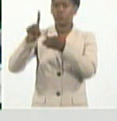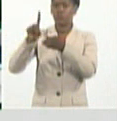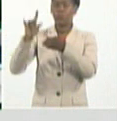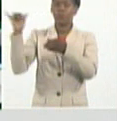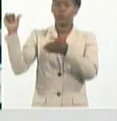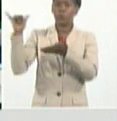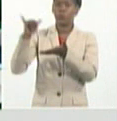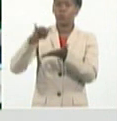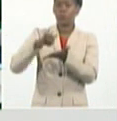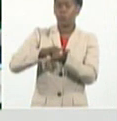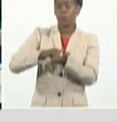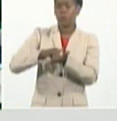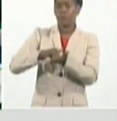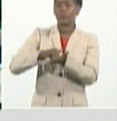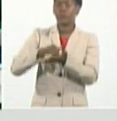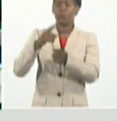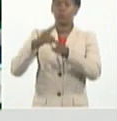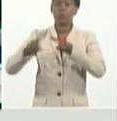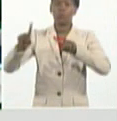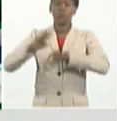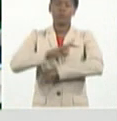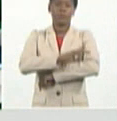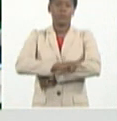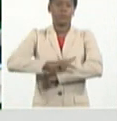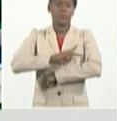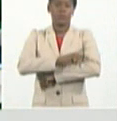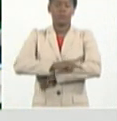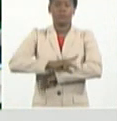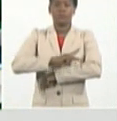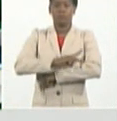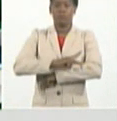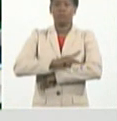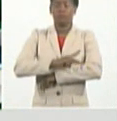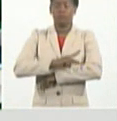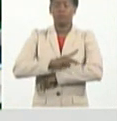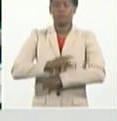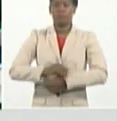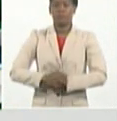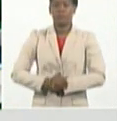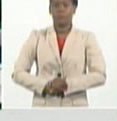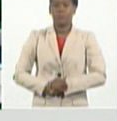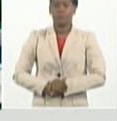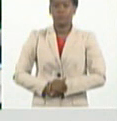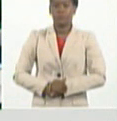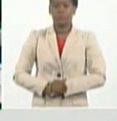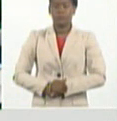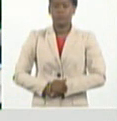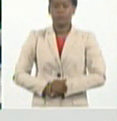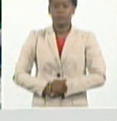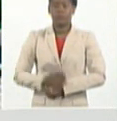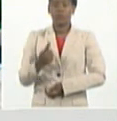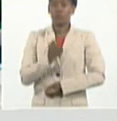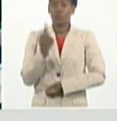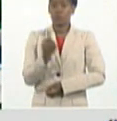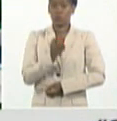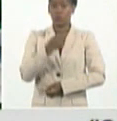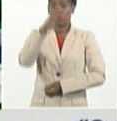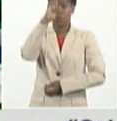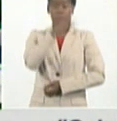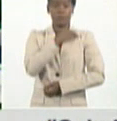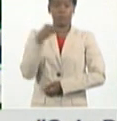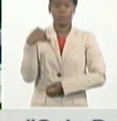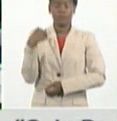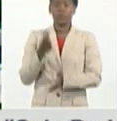o son casos importados, que arribaron a Cuba recientemente. Y se trabaja en la